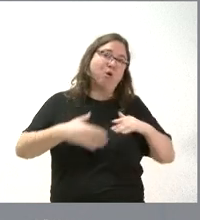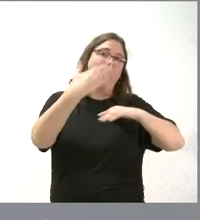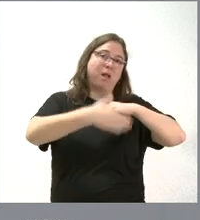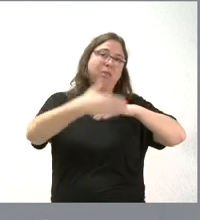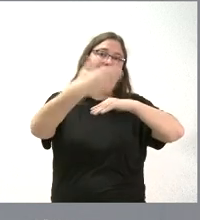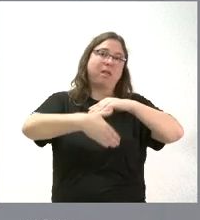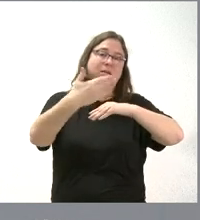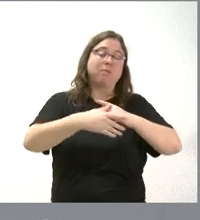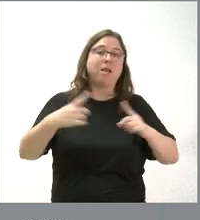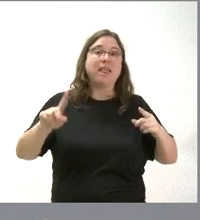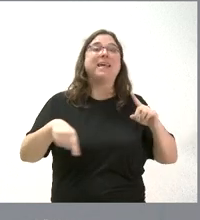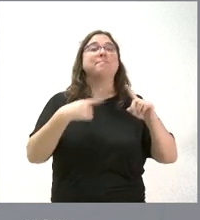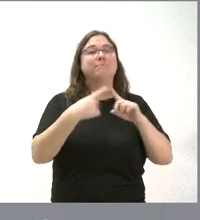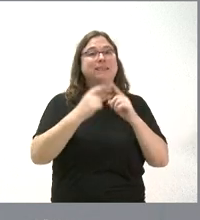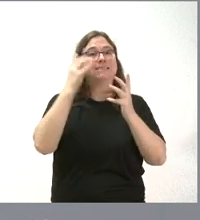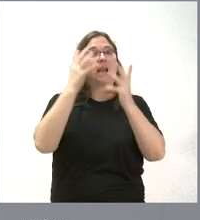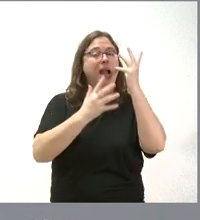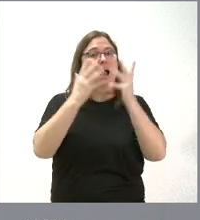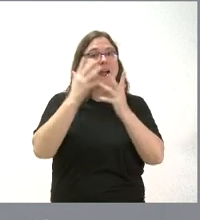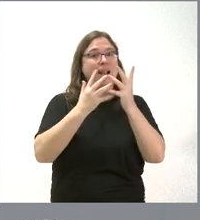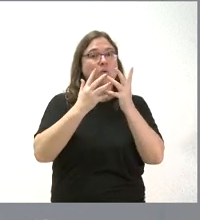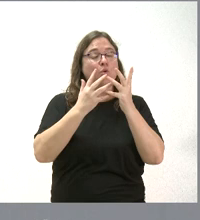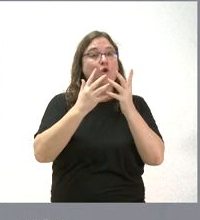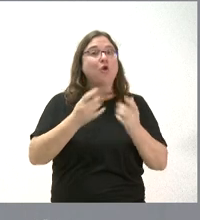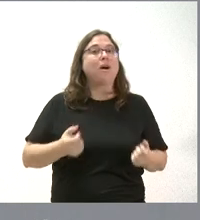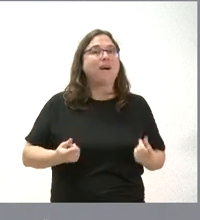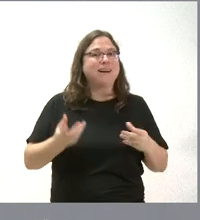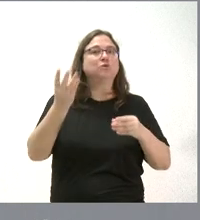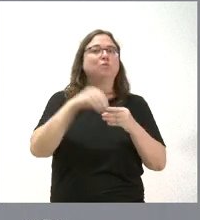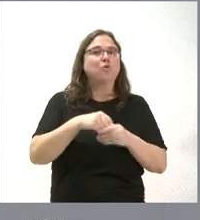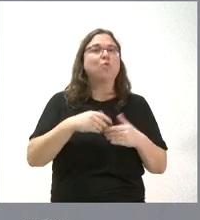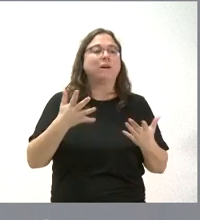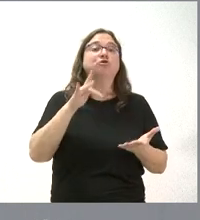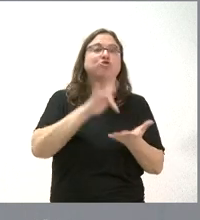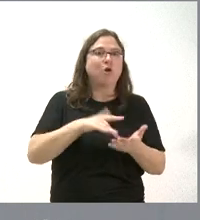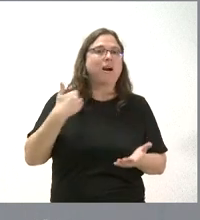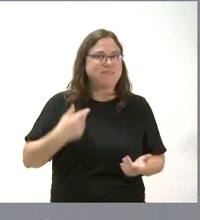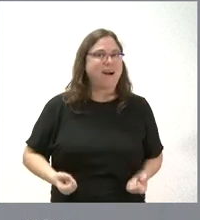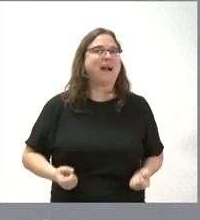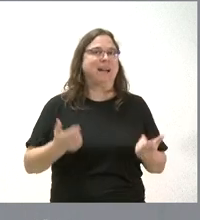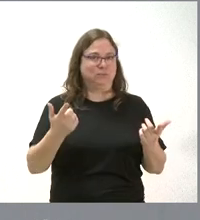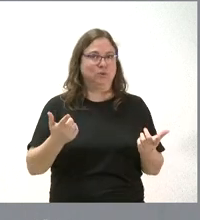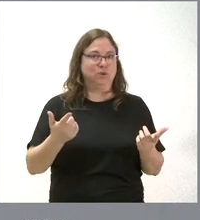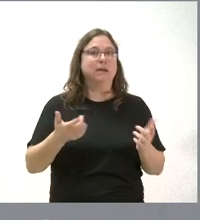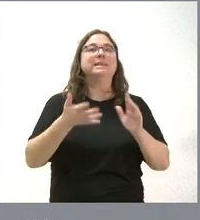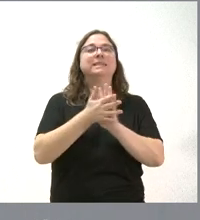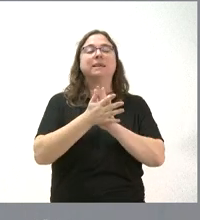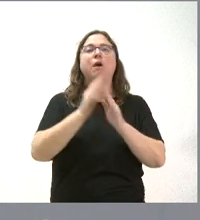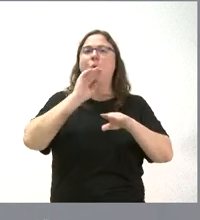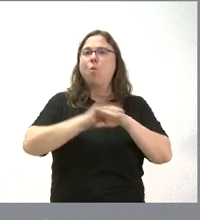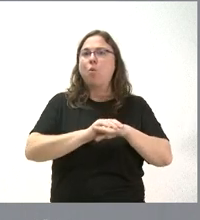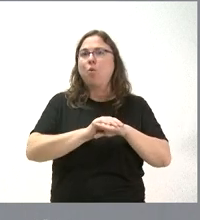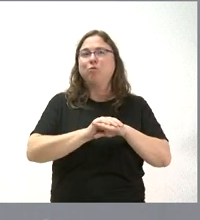además lleva aparejado además el cálculo del coste en el que se ha incluido y que se ha incurrido ya porque no es que el contrato no se haya cumplido